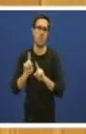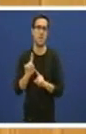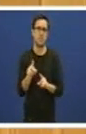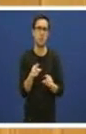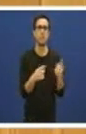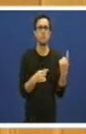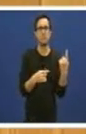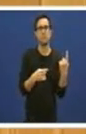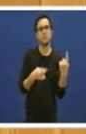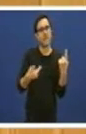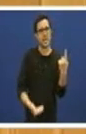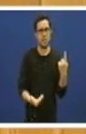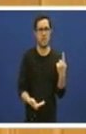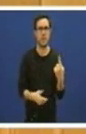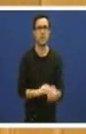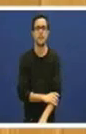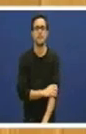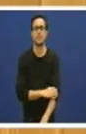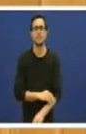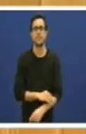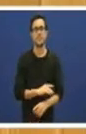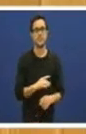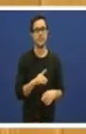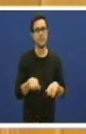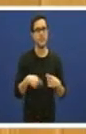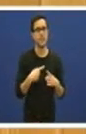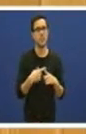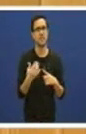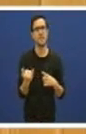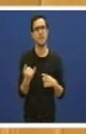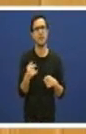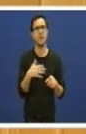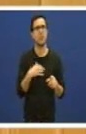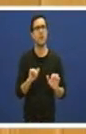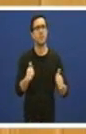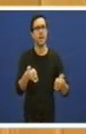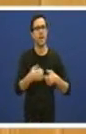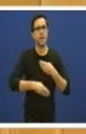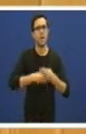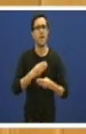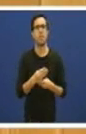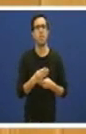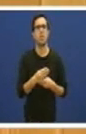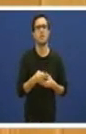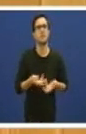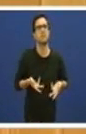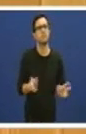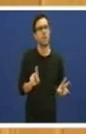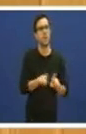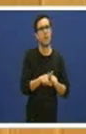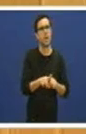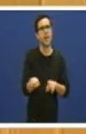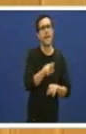previsto e poñer en marcha toda unha serie de accións que permitan a súa recuperación